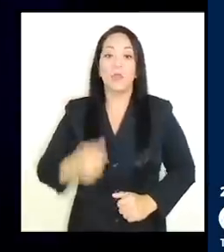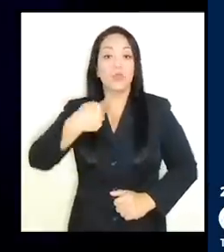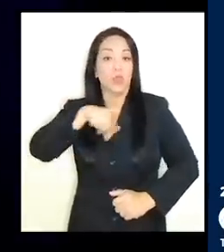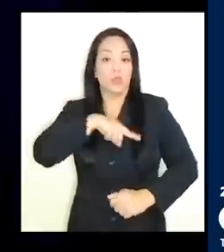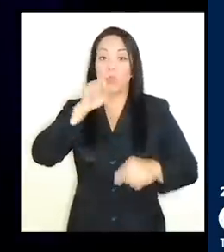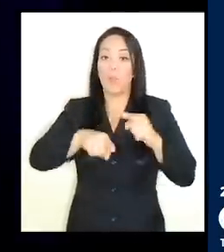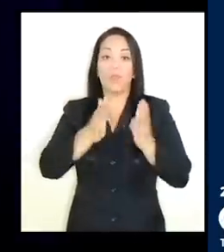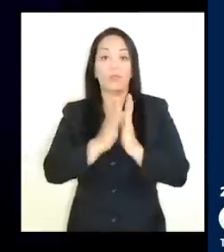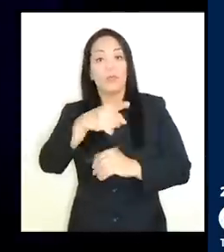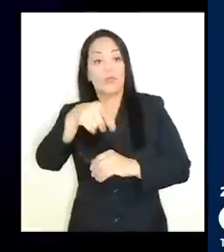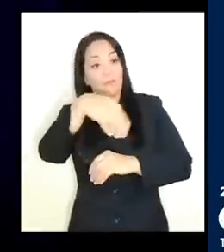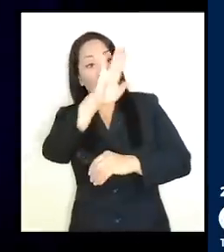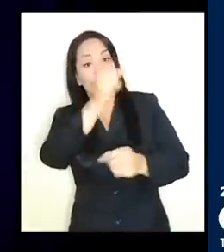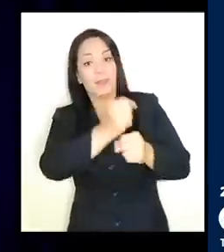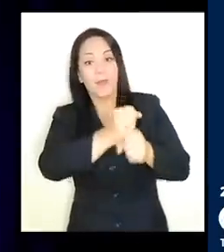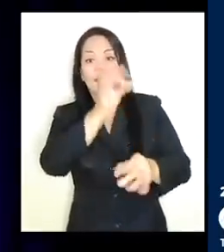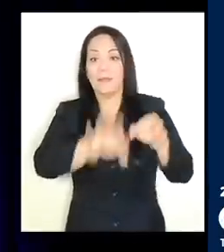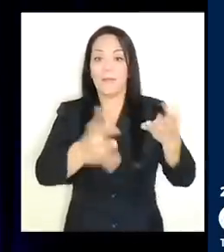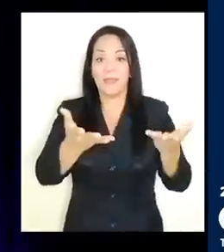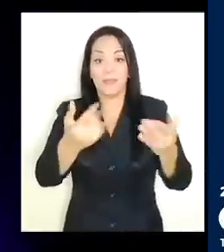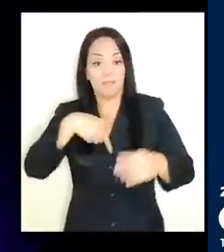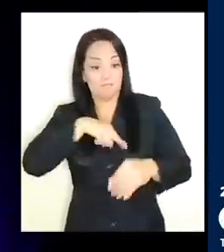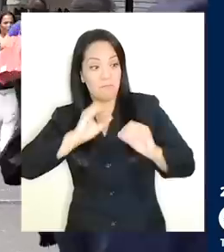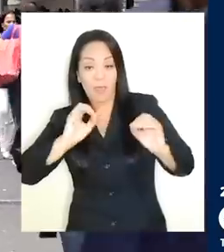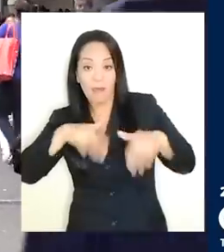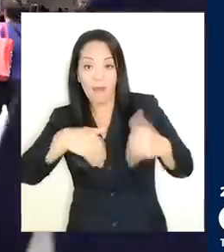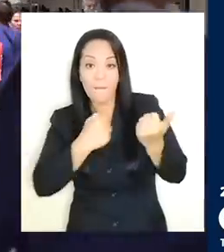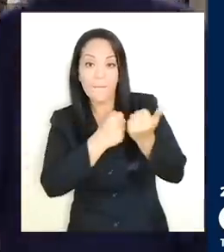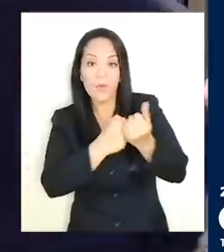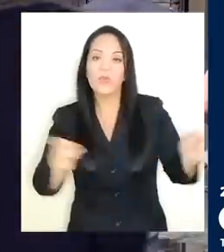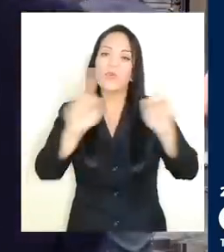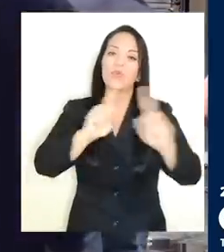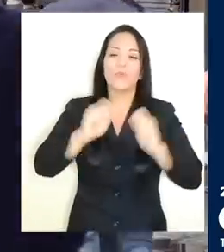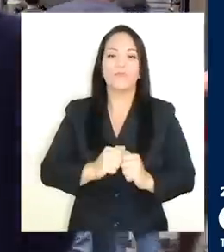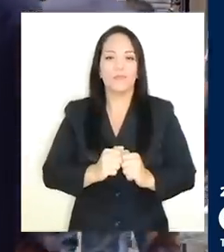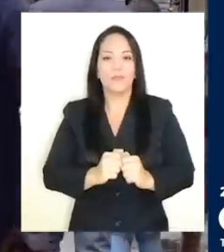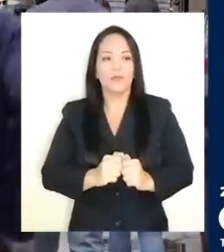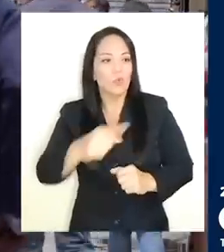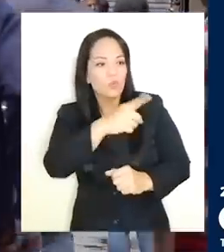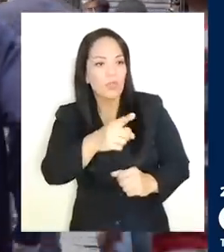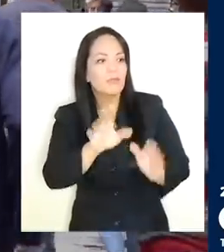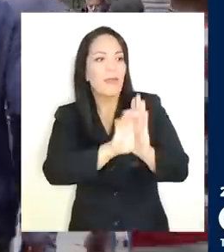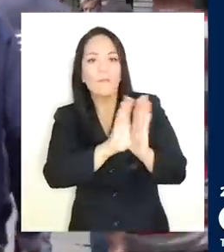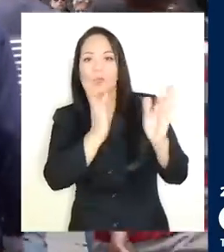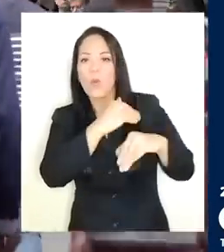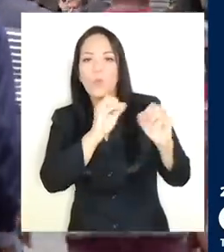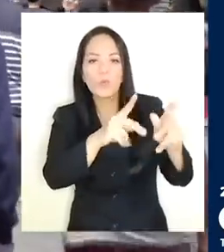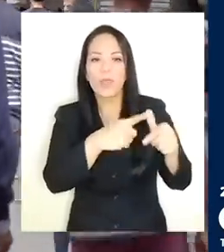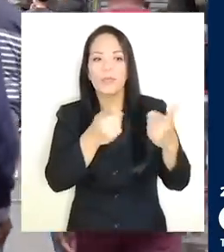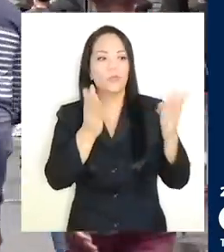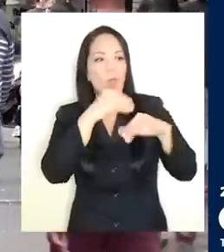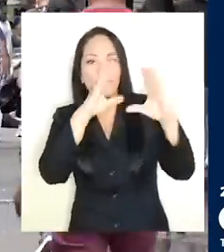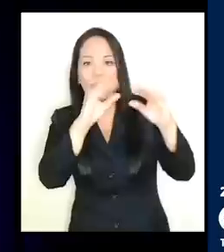mandar a esa actividad con las manos vacías, sin oportunidades, sin información.